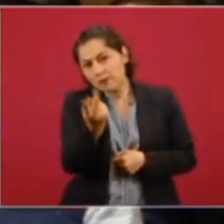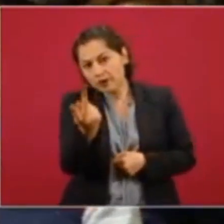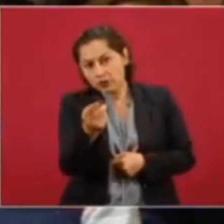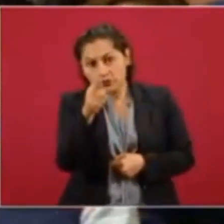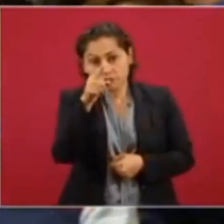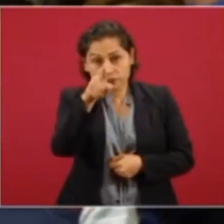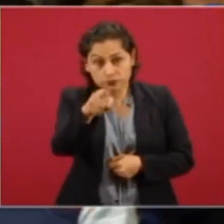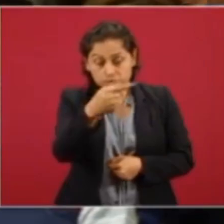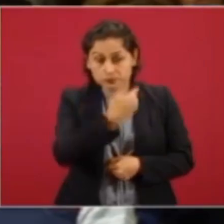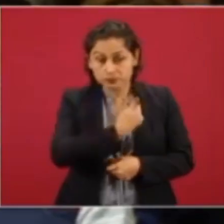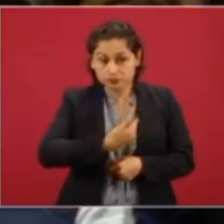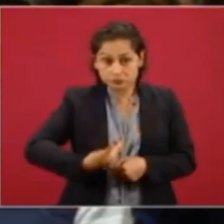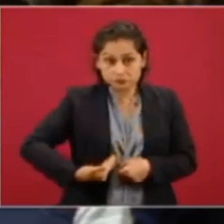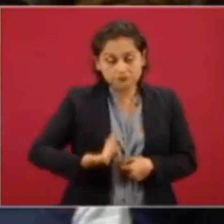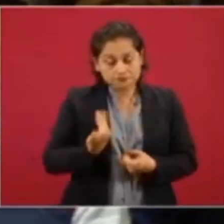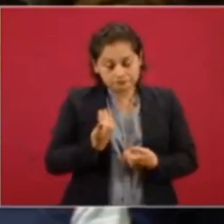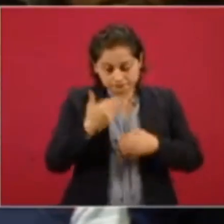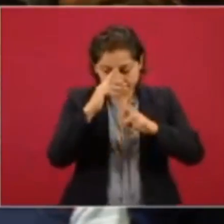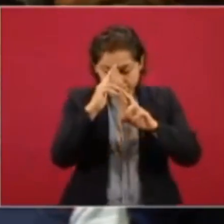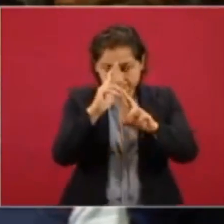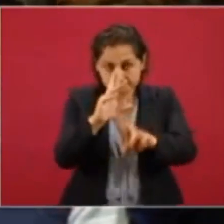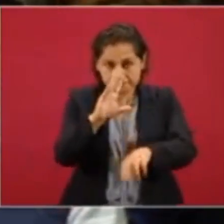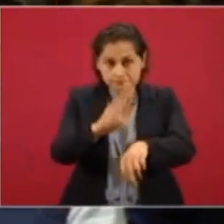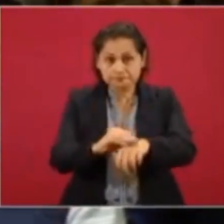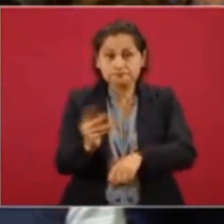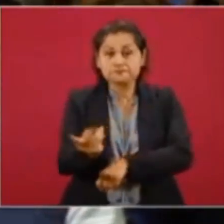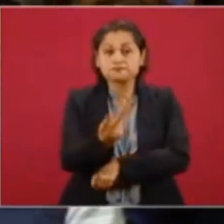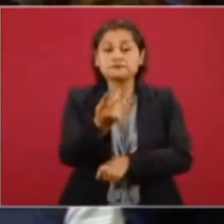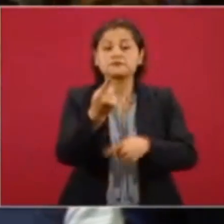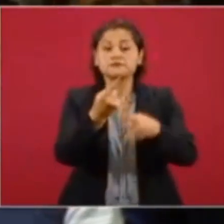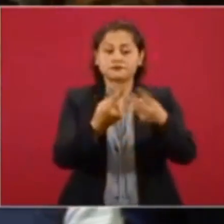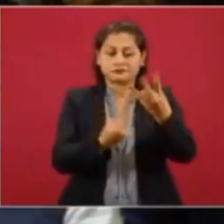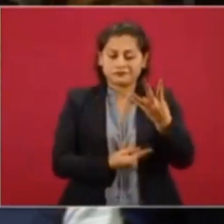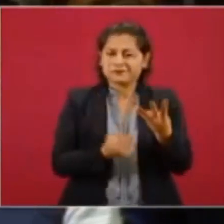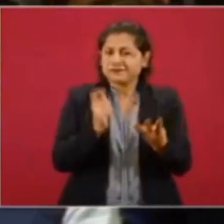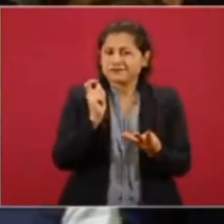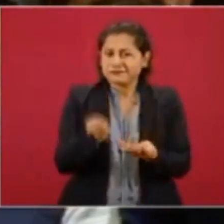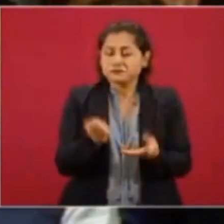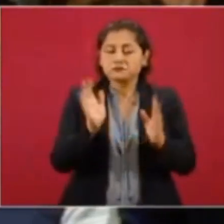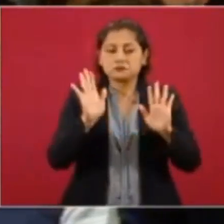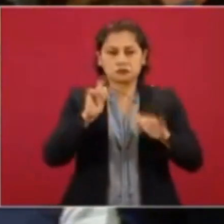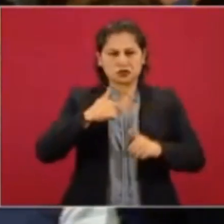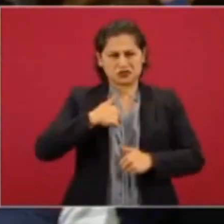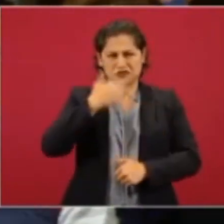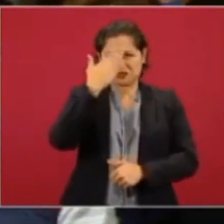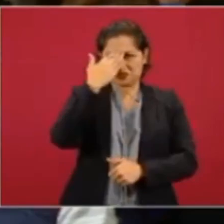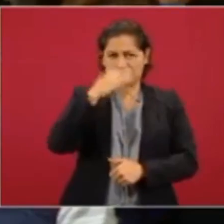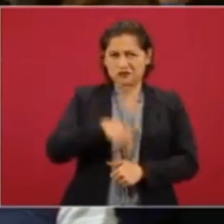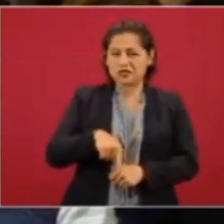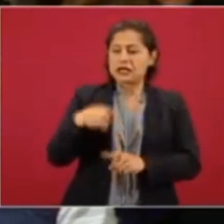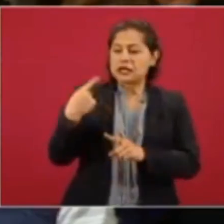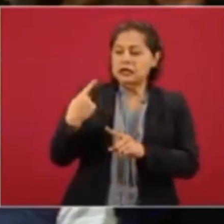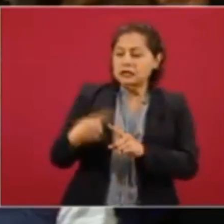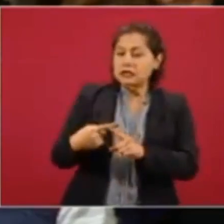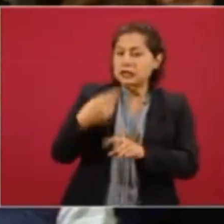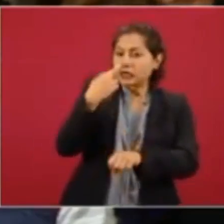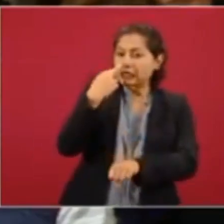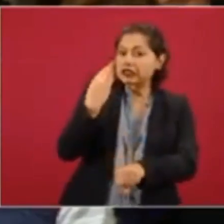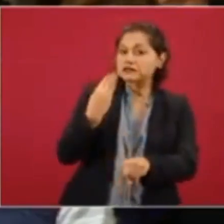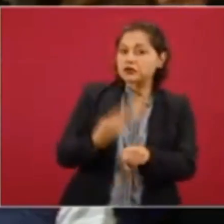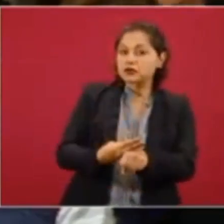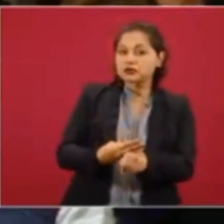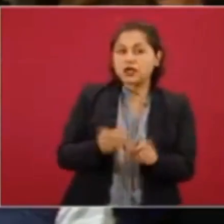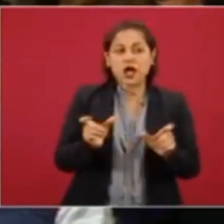respeto, tengo entendido que la que se encarga del mecanismo a protección, pues es la secretaria de